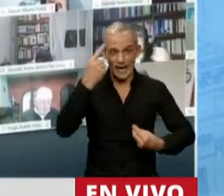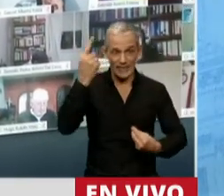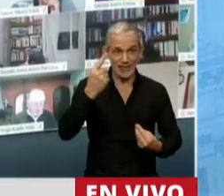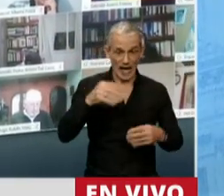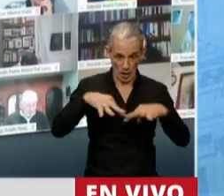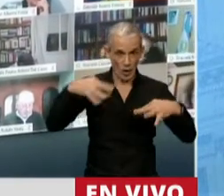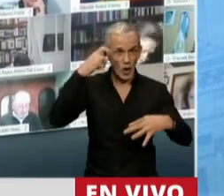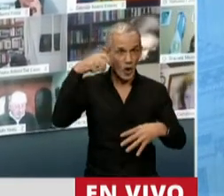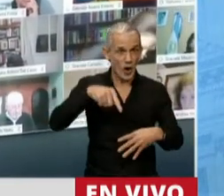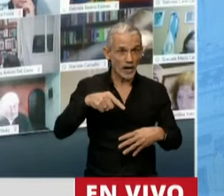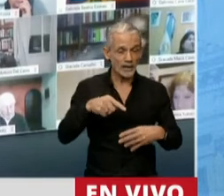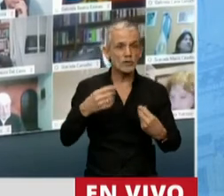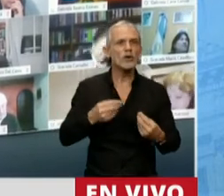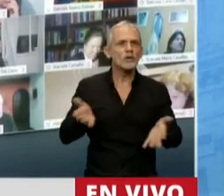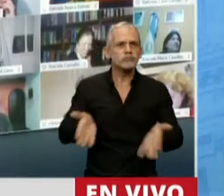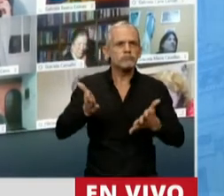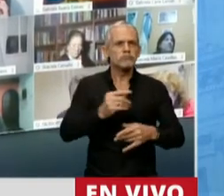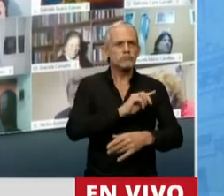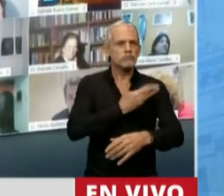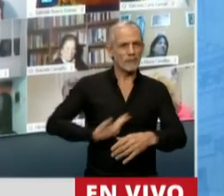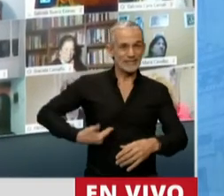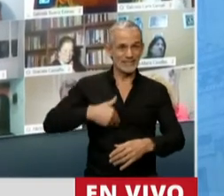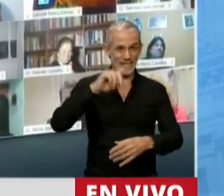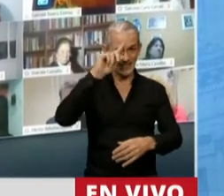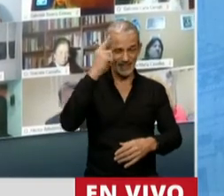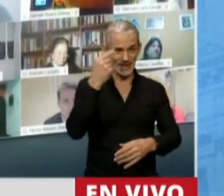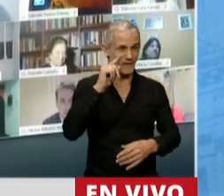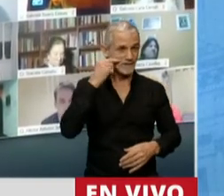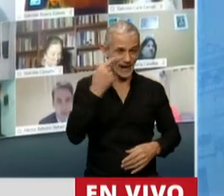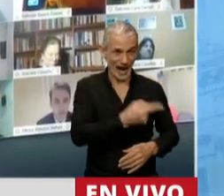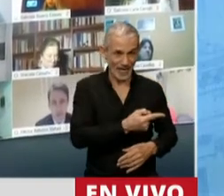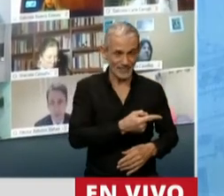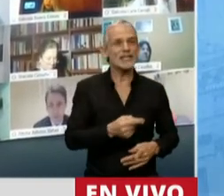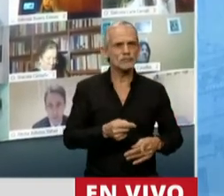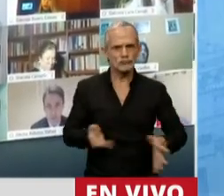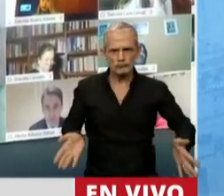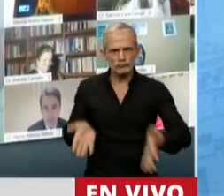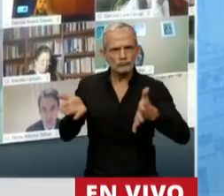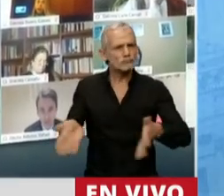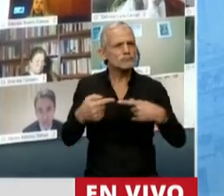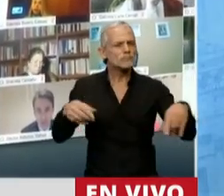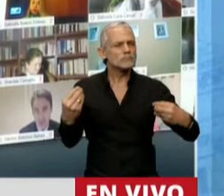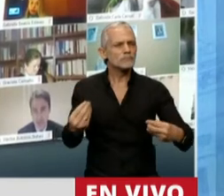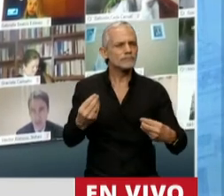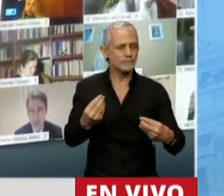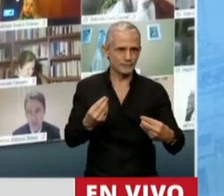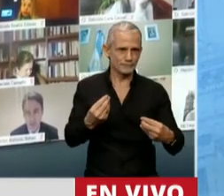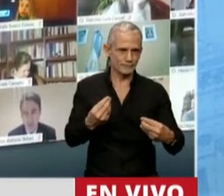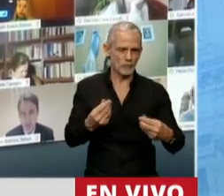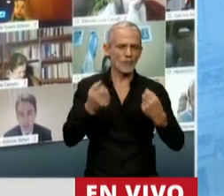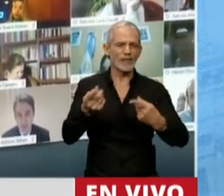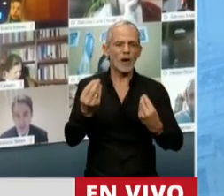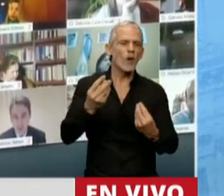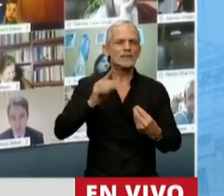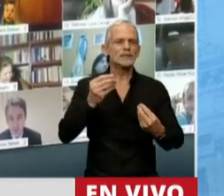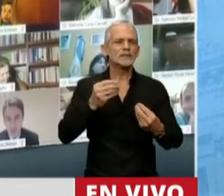parlamentaria que promueve el presidente de la nación, Alberto Fernández, y que pone en relevancia, entre otras cosas, cuál es